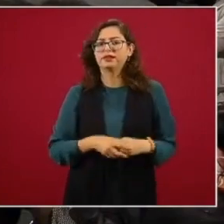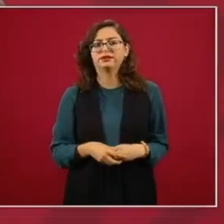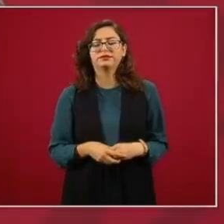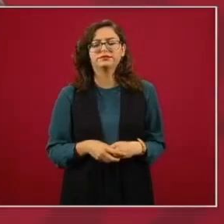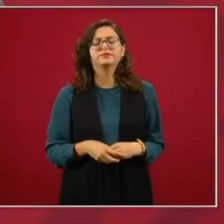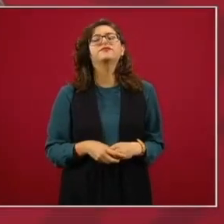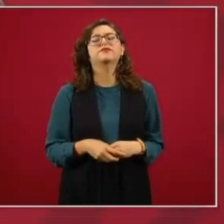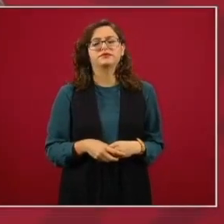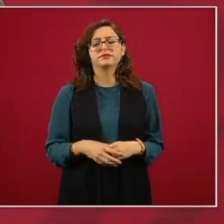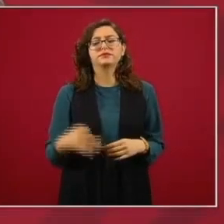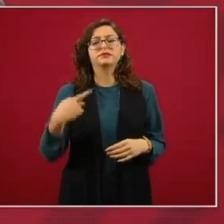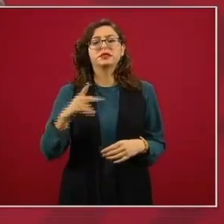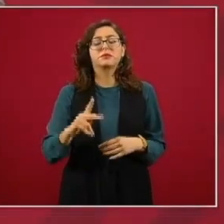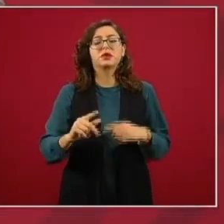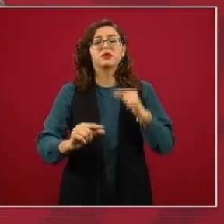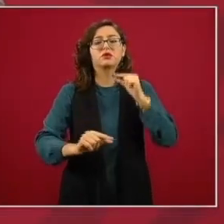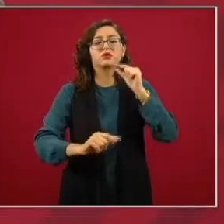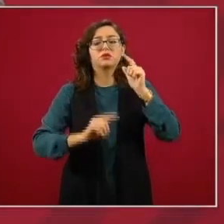ha perdido fuerza